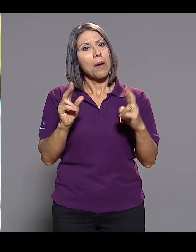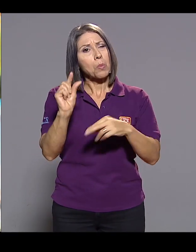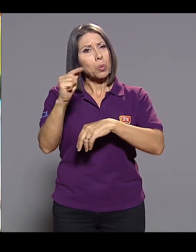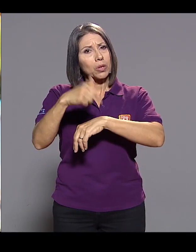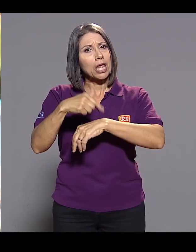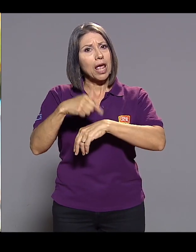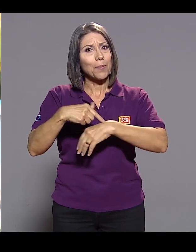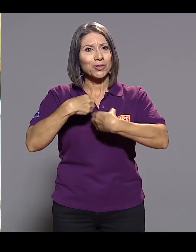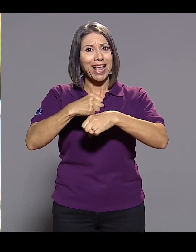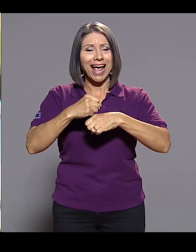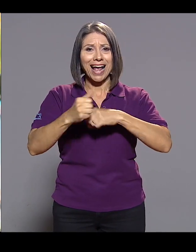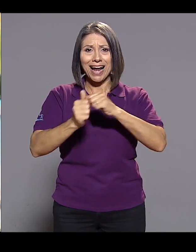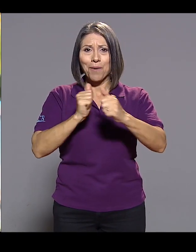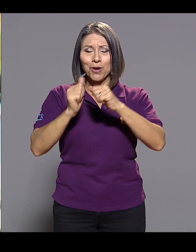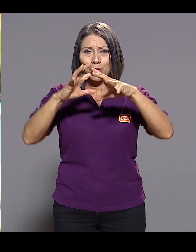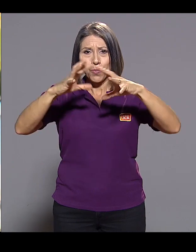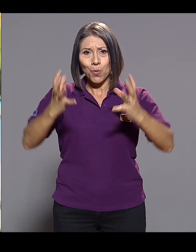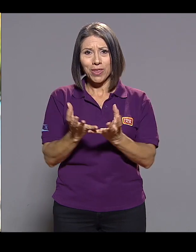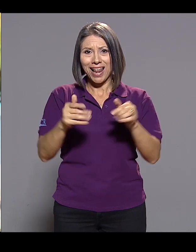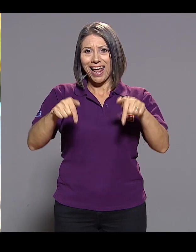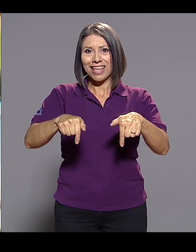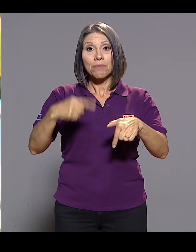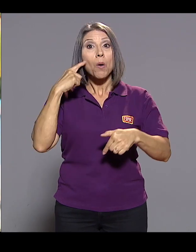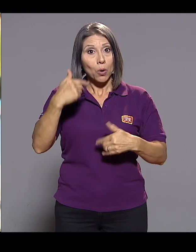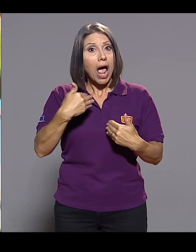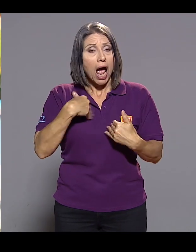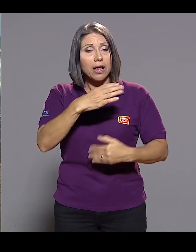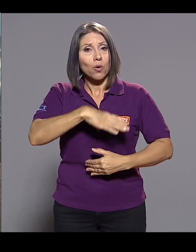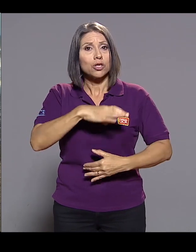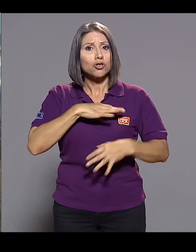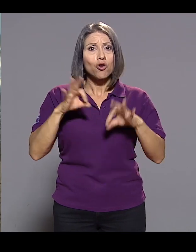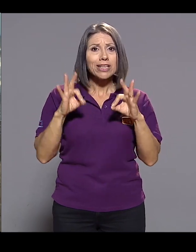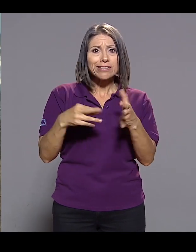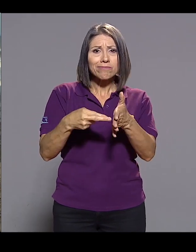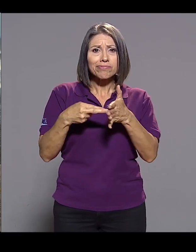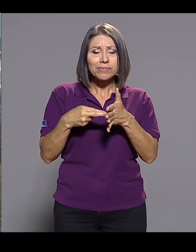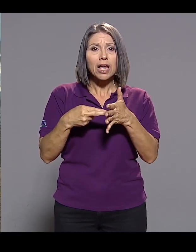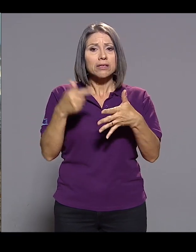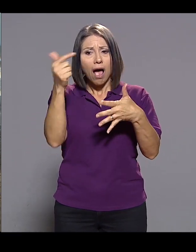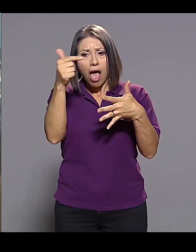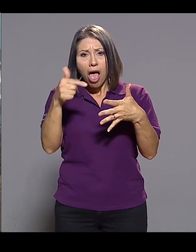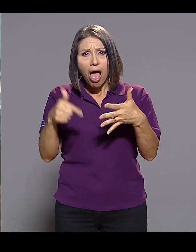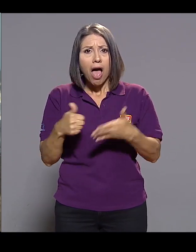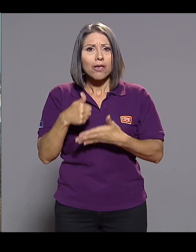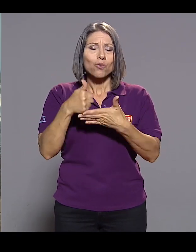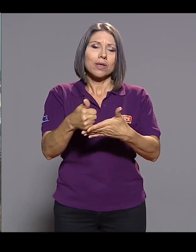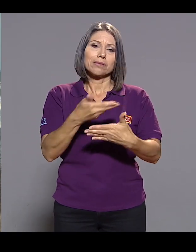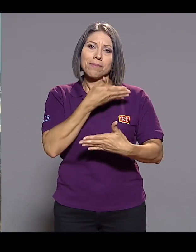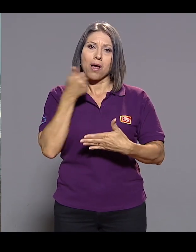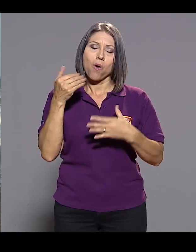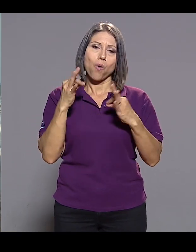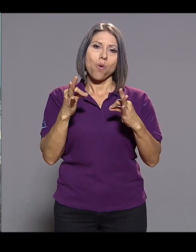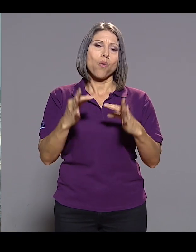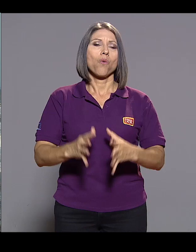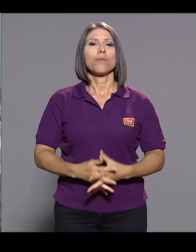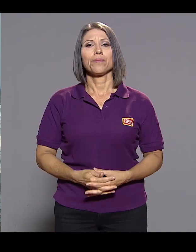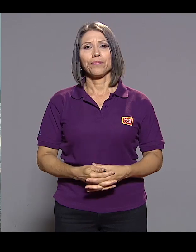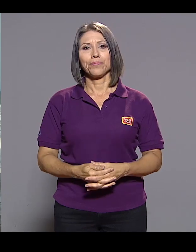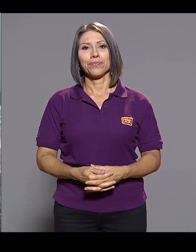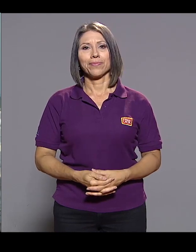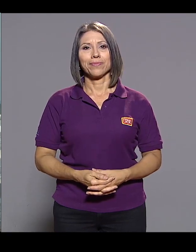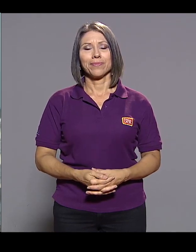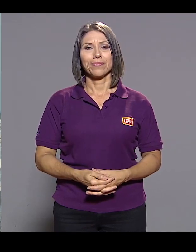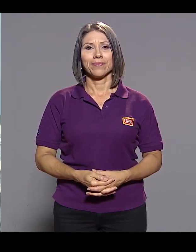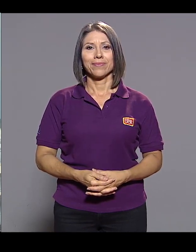ojalá que pronto se haga un mundial aquí porque condiciones hay y si hay todas estas ayudas hay mucho mejor